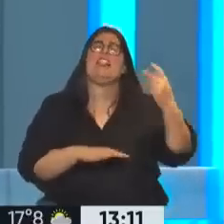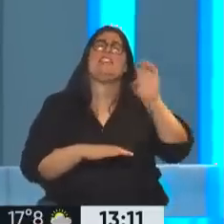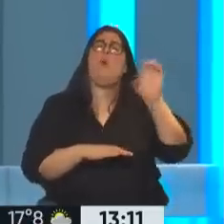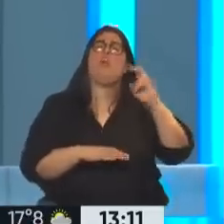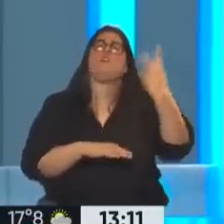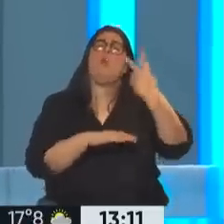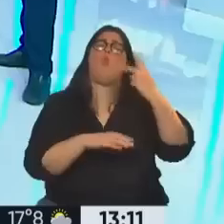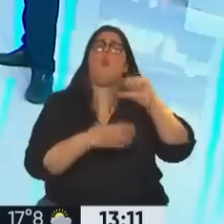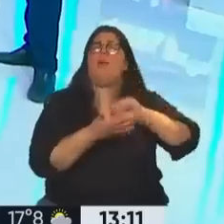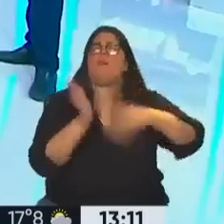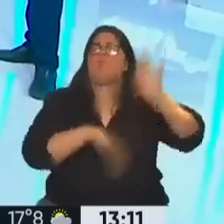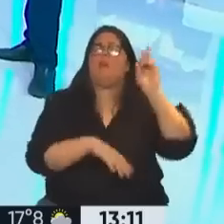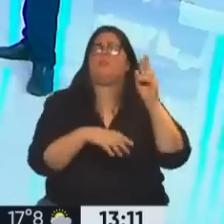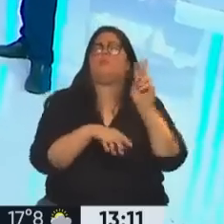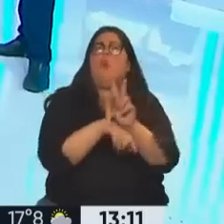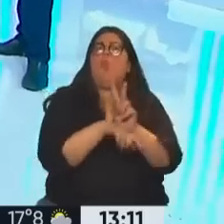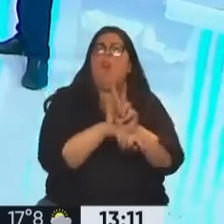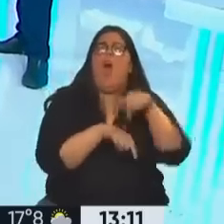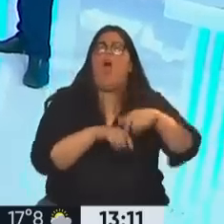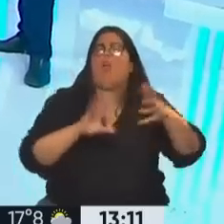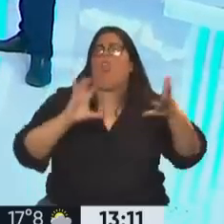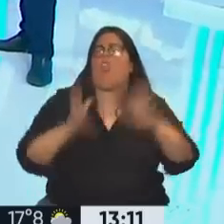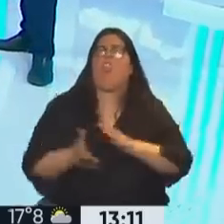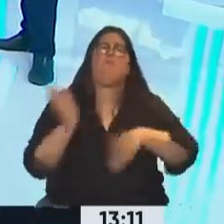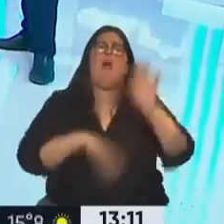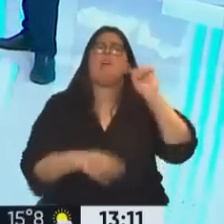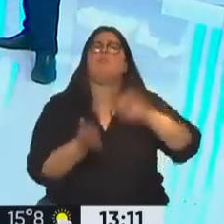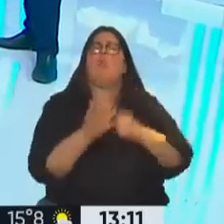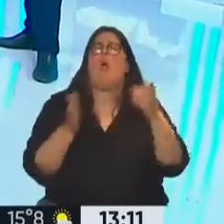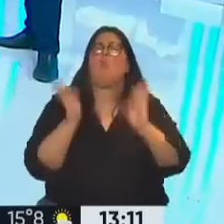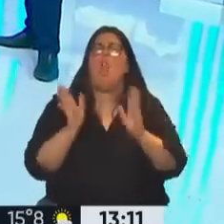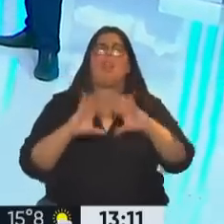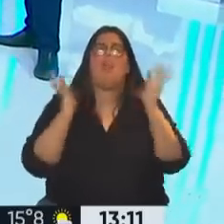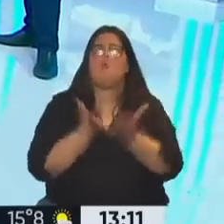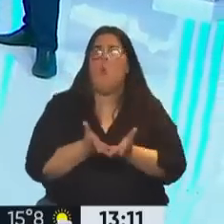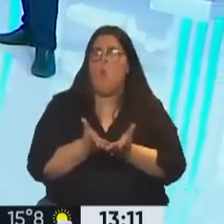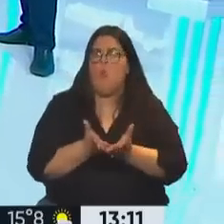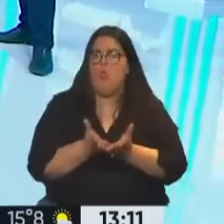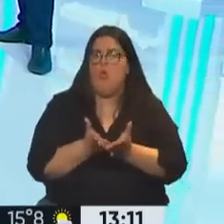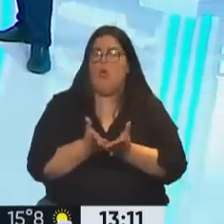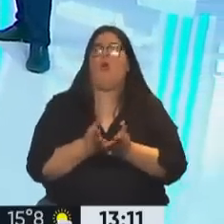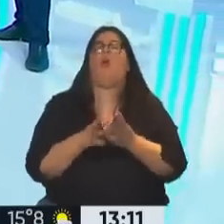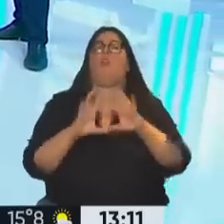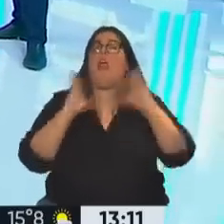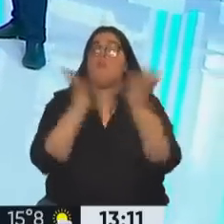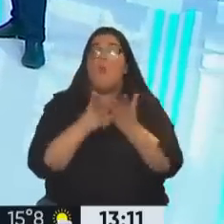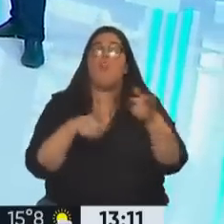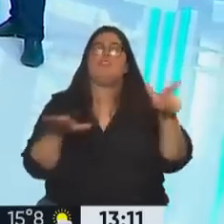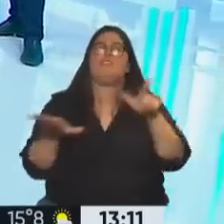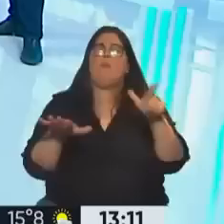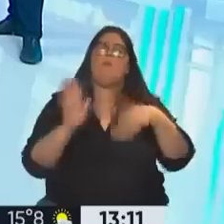más violento. Mi ciudad, Guayaquil, está entre las 50 más violentas del mundo. Ciudades como Emerald, está entre las 7 más violentas del planeta.